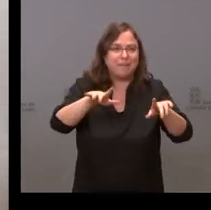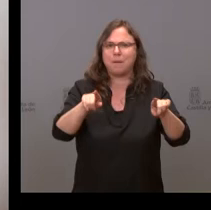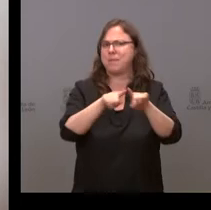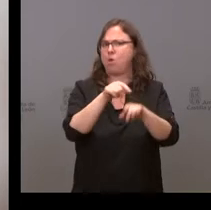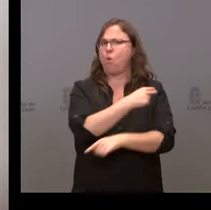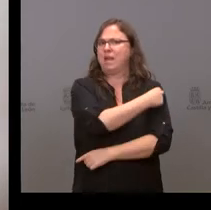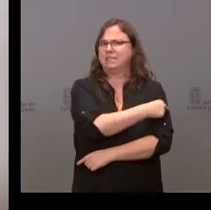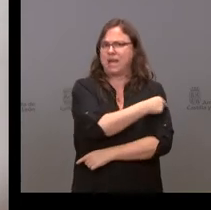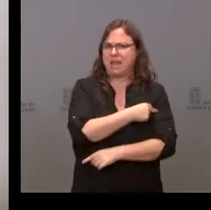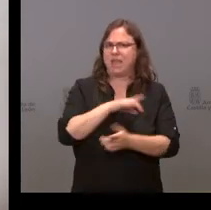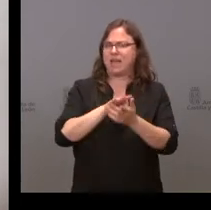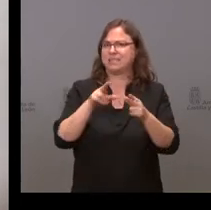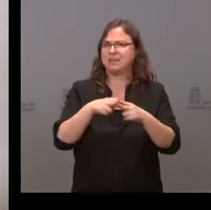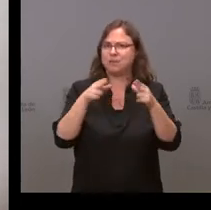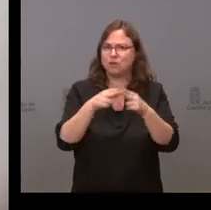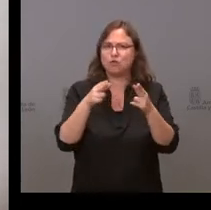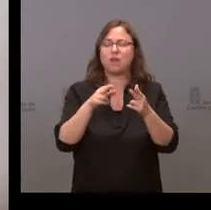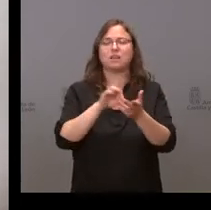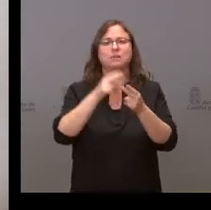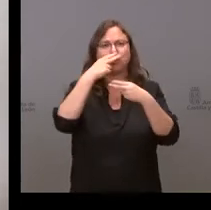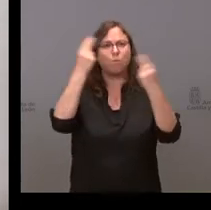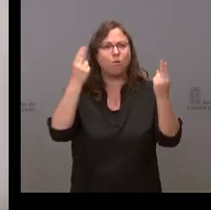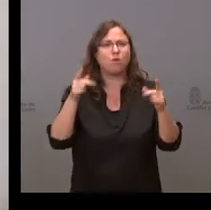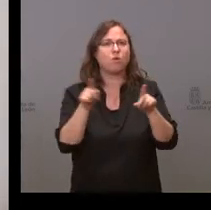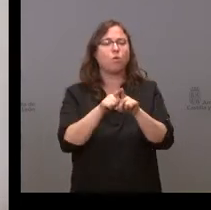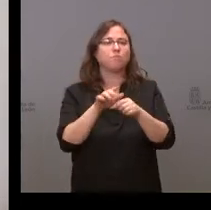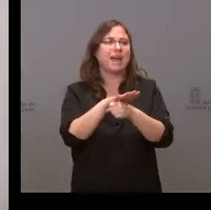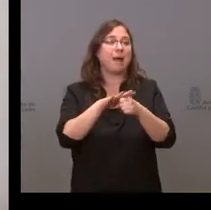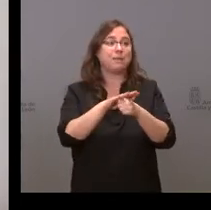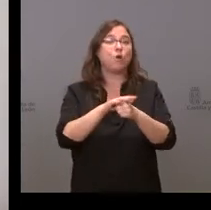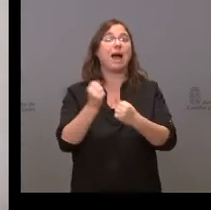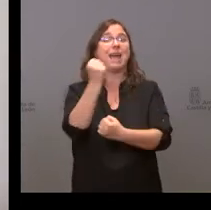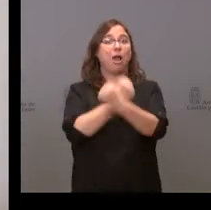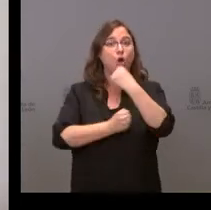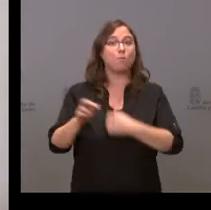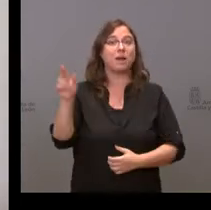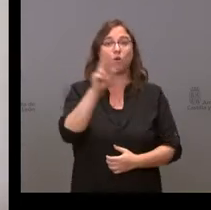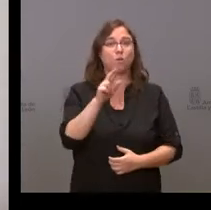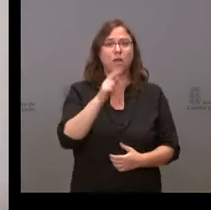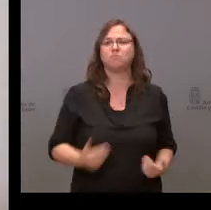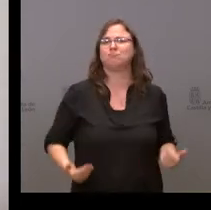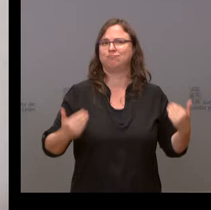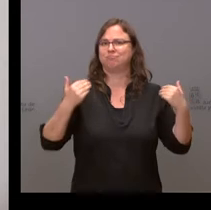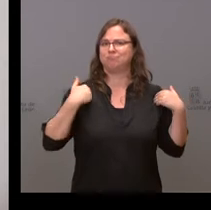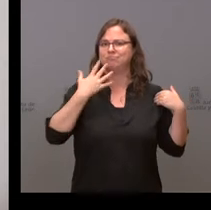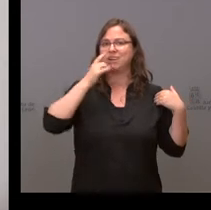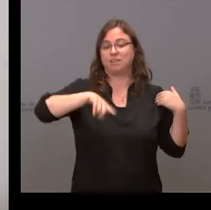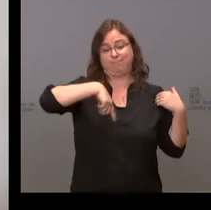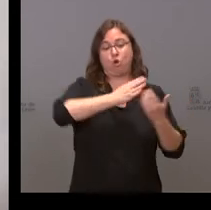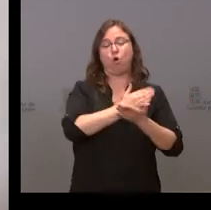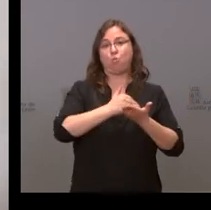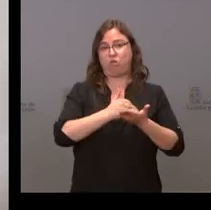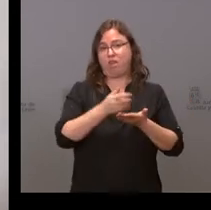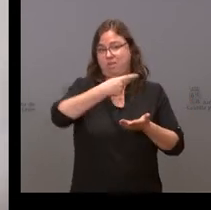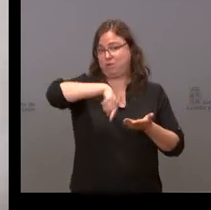de servicios públicos, sino en el ámbito de la recuperación económica, pues están las comunidades autónomas y necesitamos el apoyo,